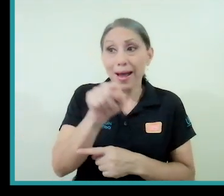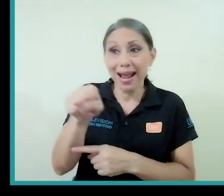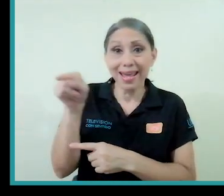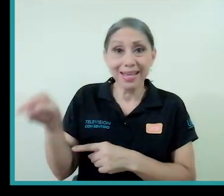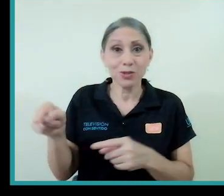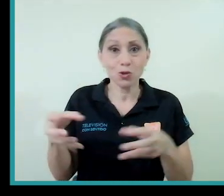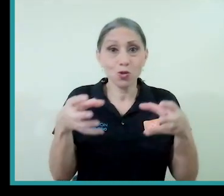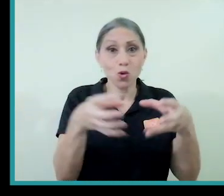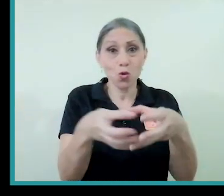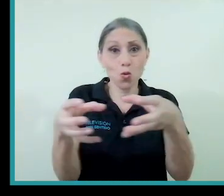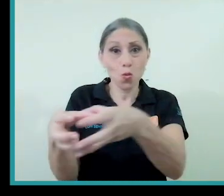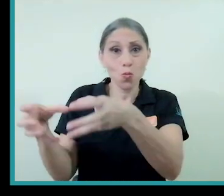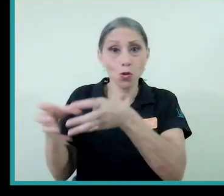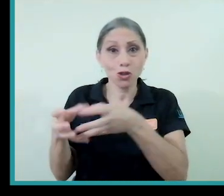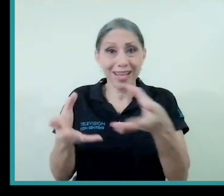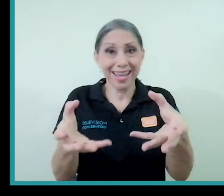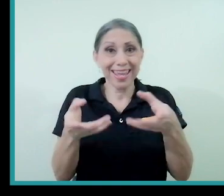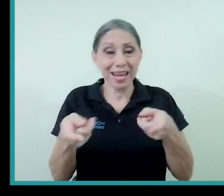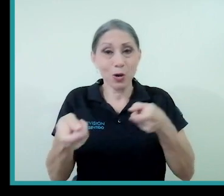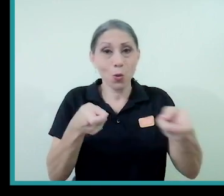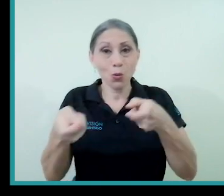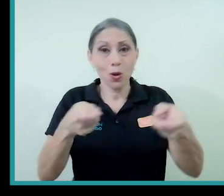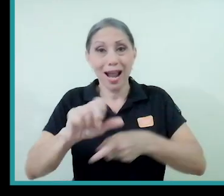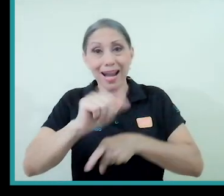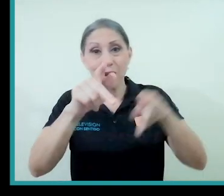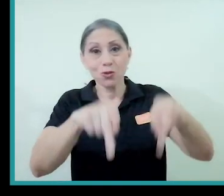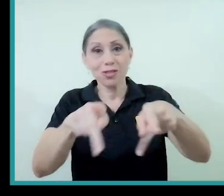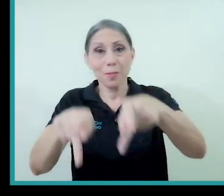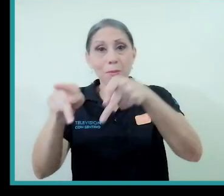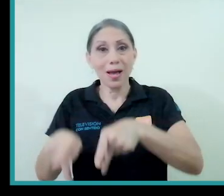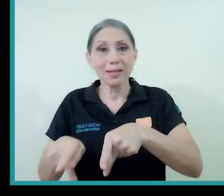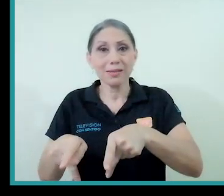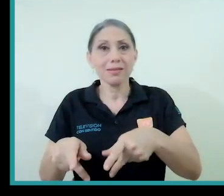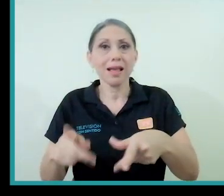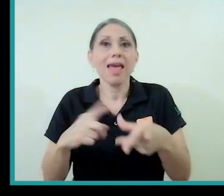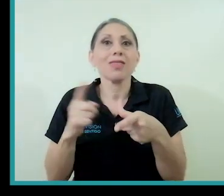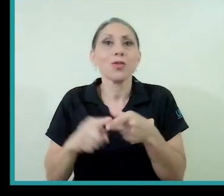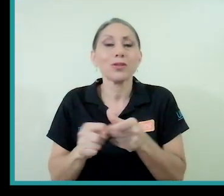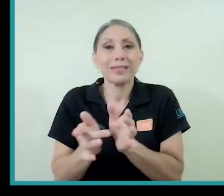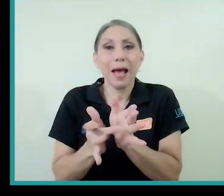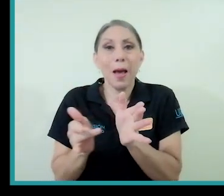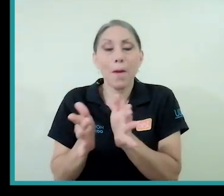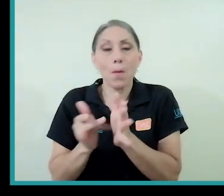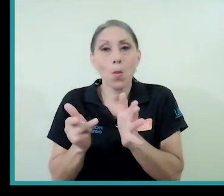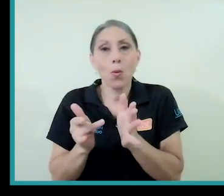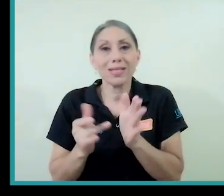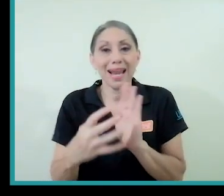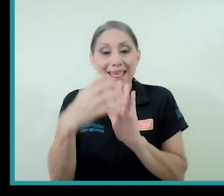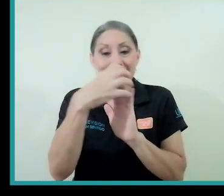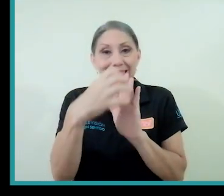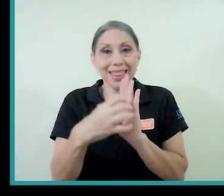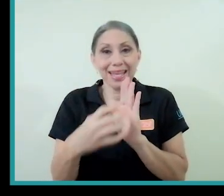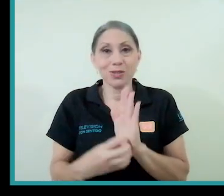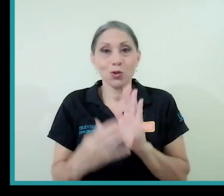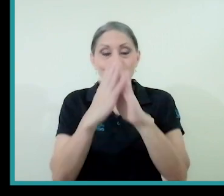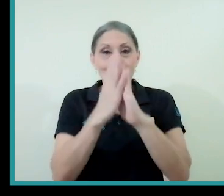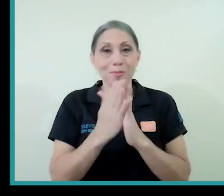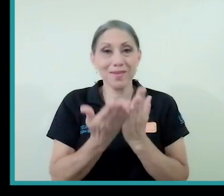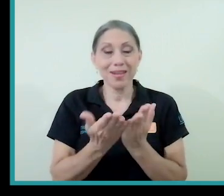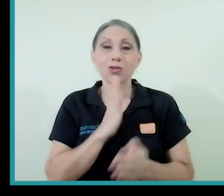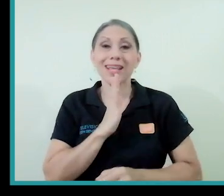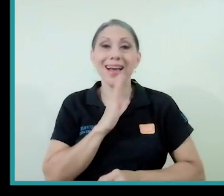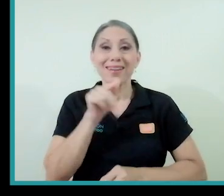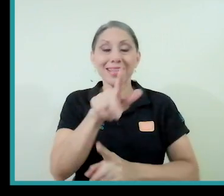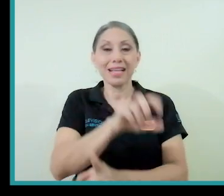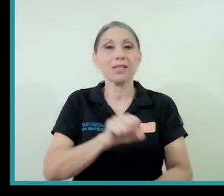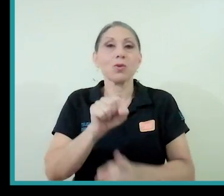grupos que quieren controlar a los demás tomar, entonces, estos textos bíblicos que hablan de esas situaciones. Pero bueno, yo